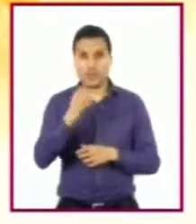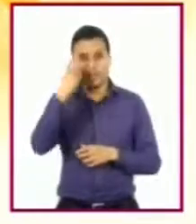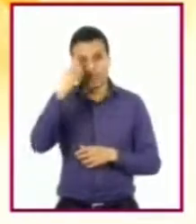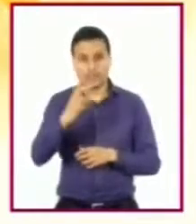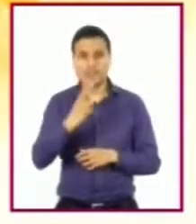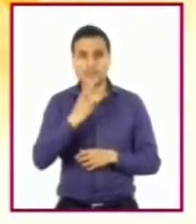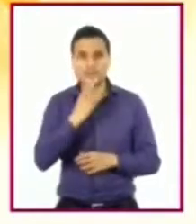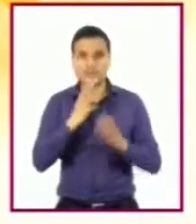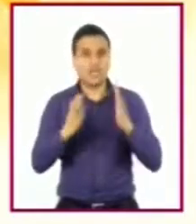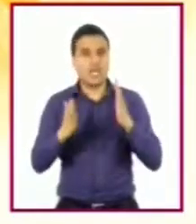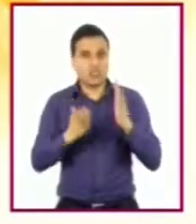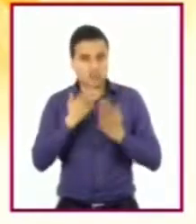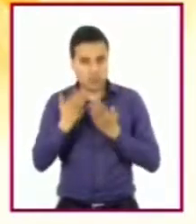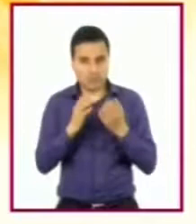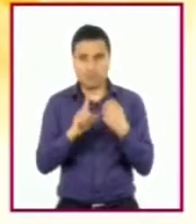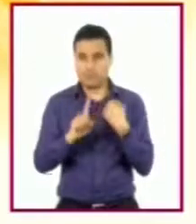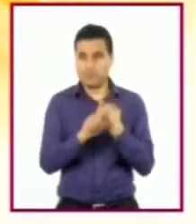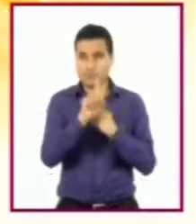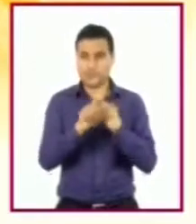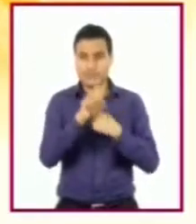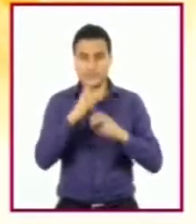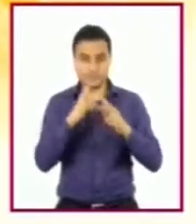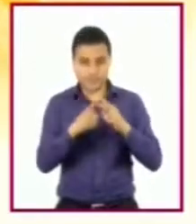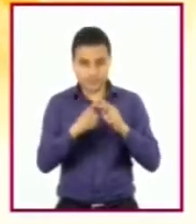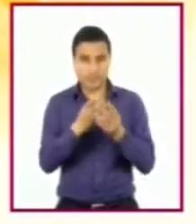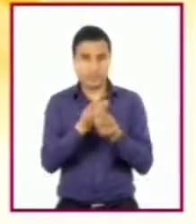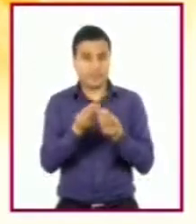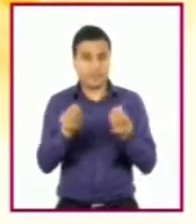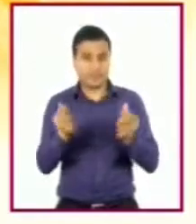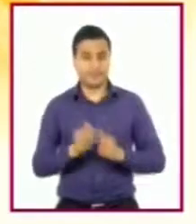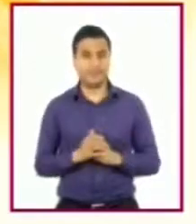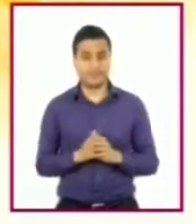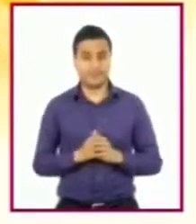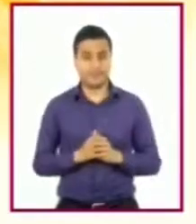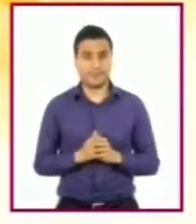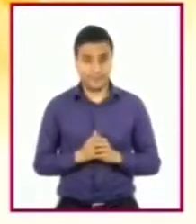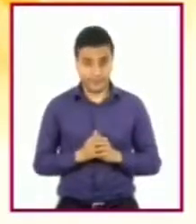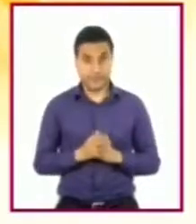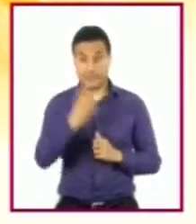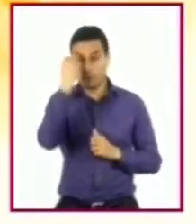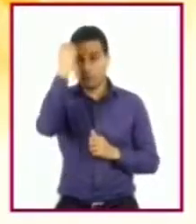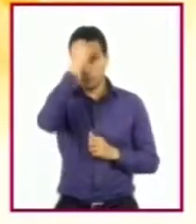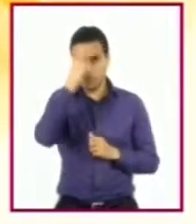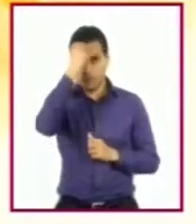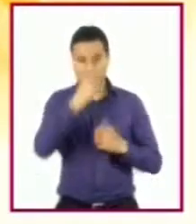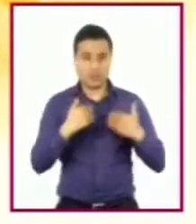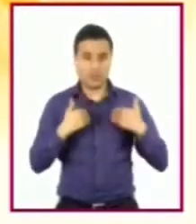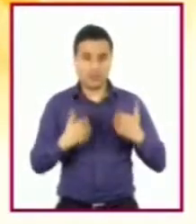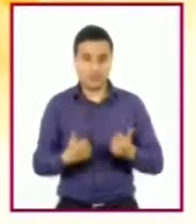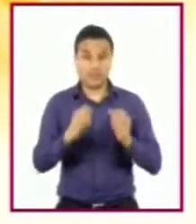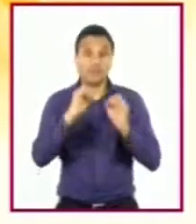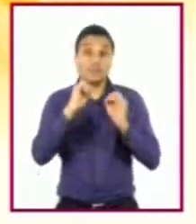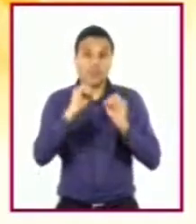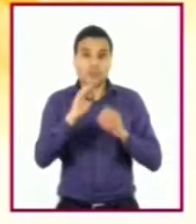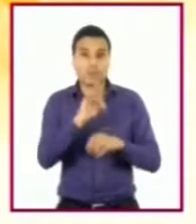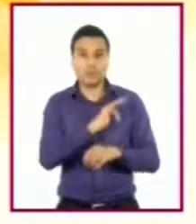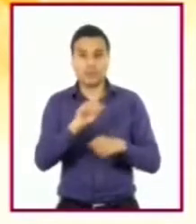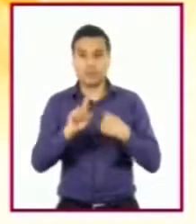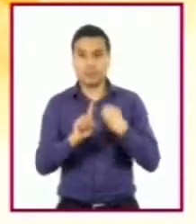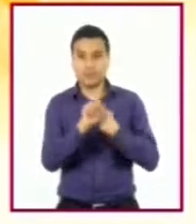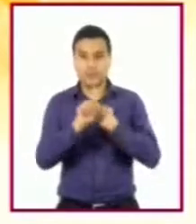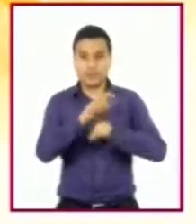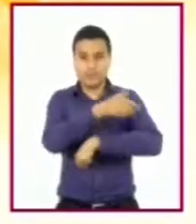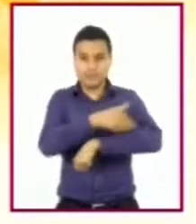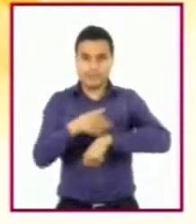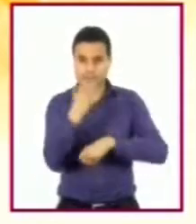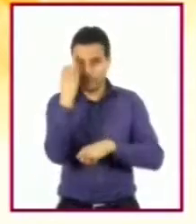problemas de matemáticas, para comprender una teoría o para analizar un problema familiar